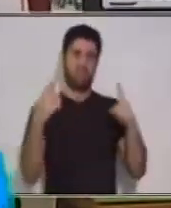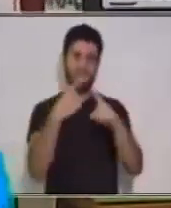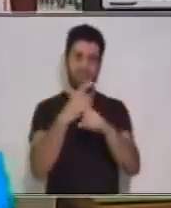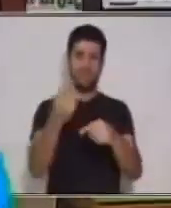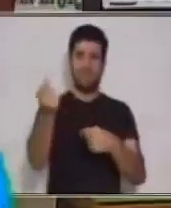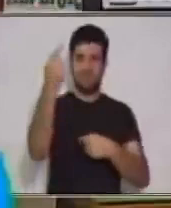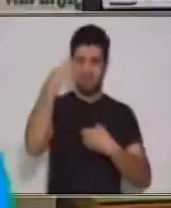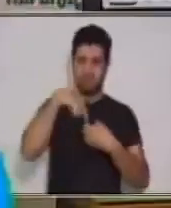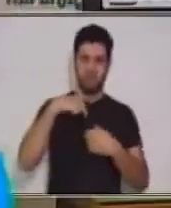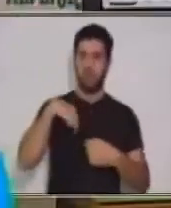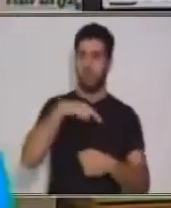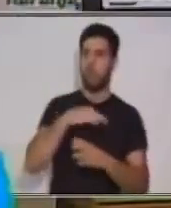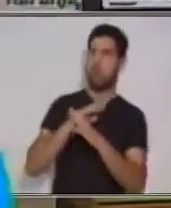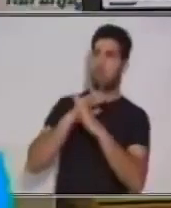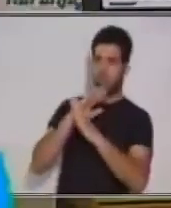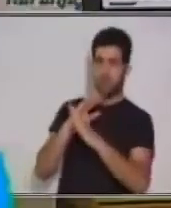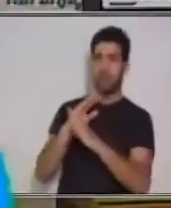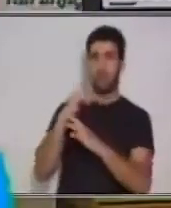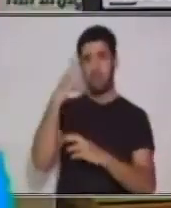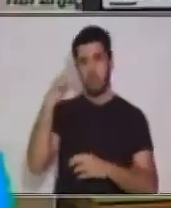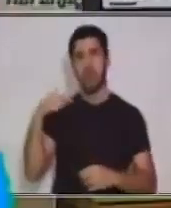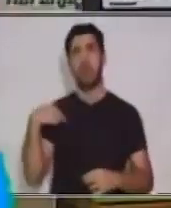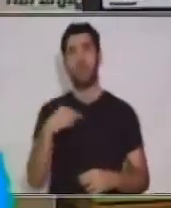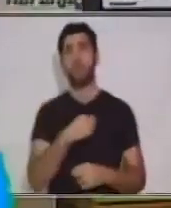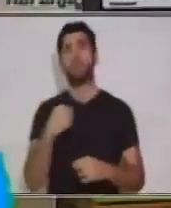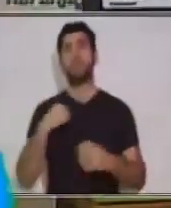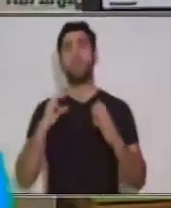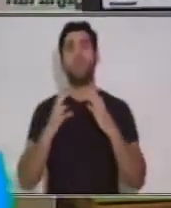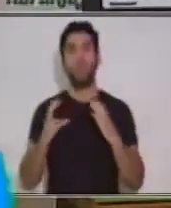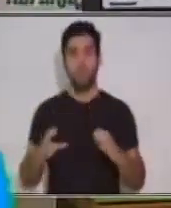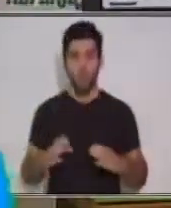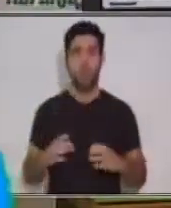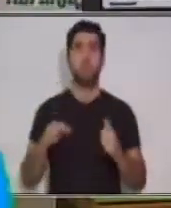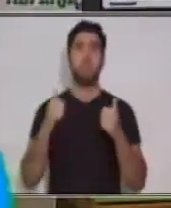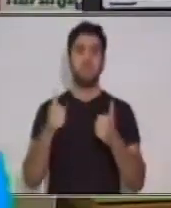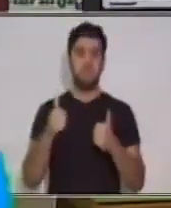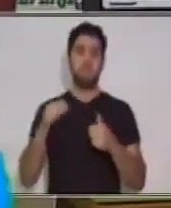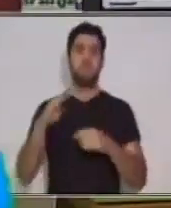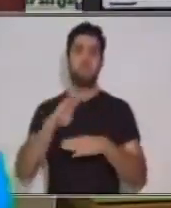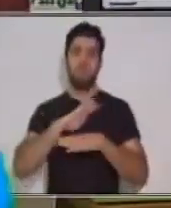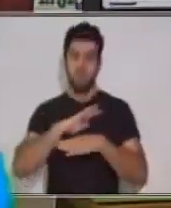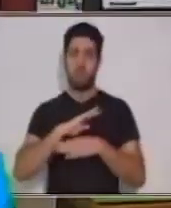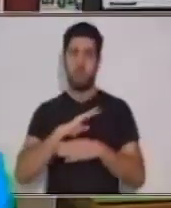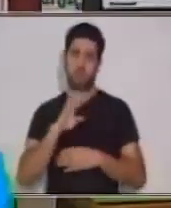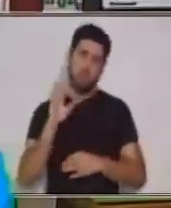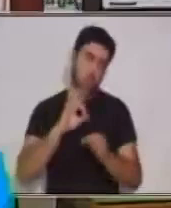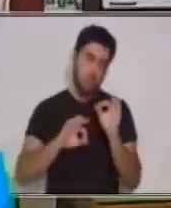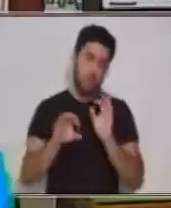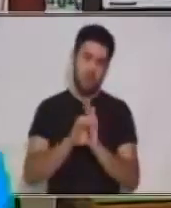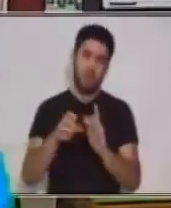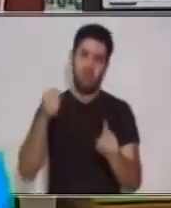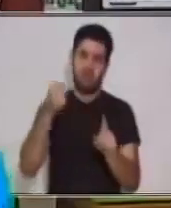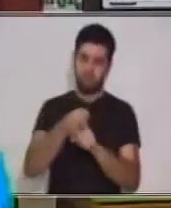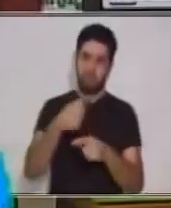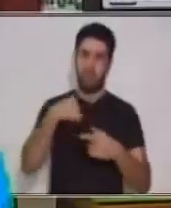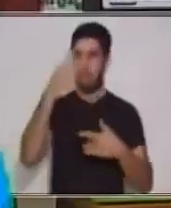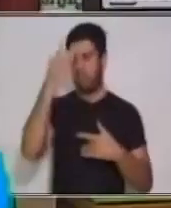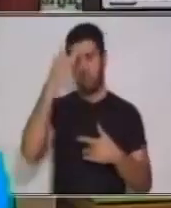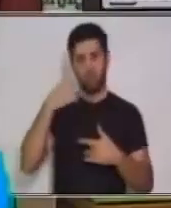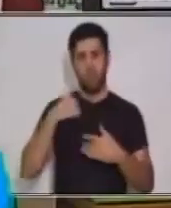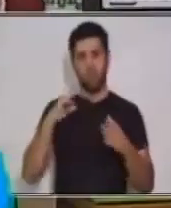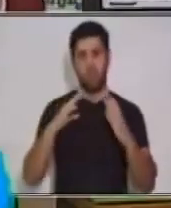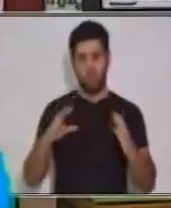ayudan a crear inmunidad para que nuestro cuerpo, en algún caso, se llegara a ver expuesto a una enfermedad, sepa cómo